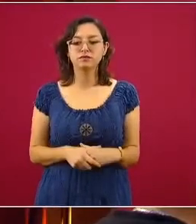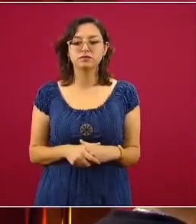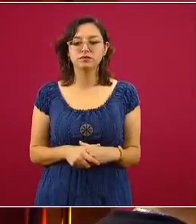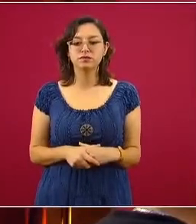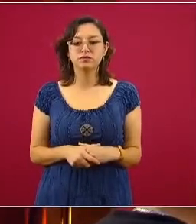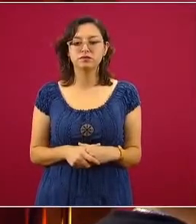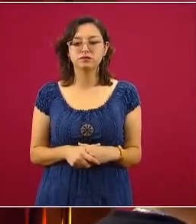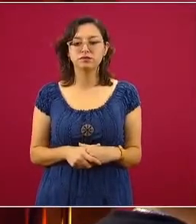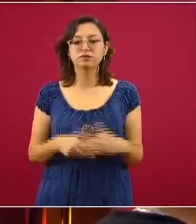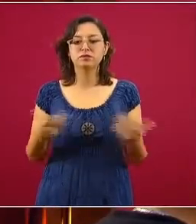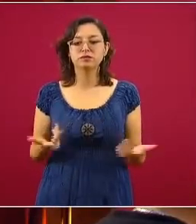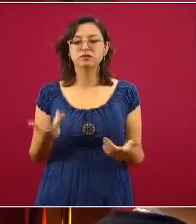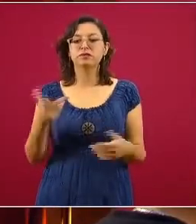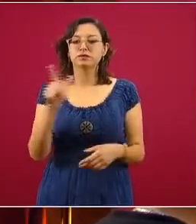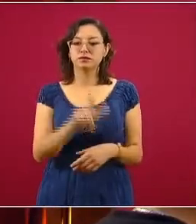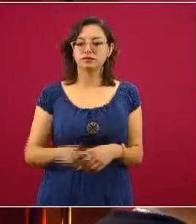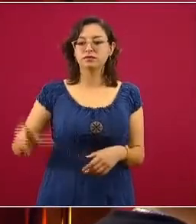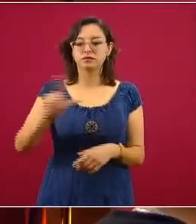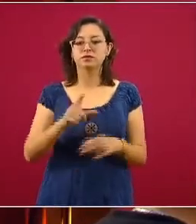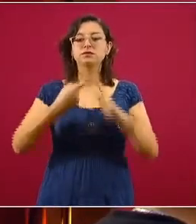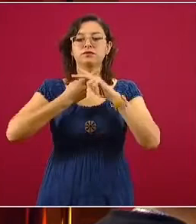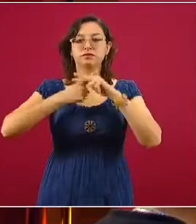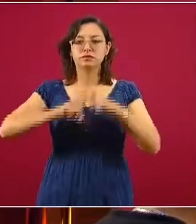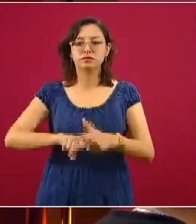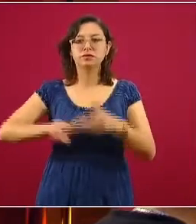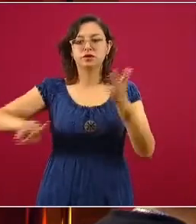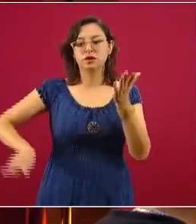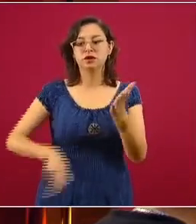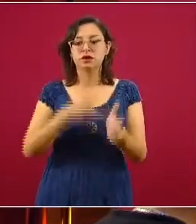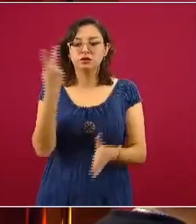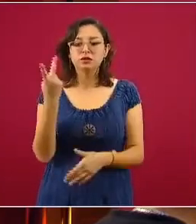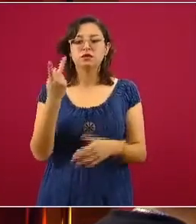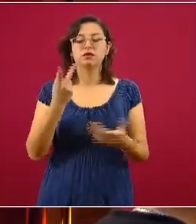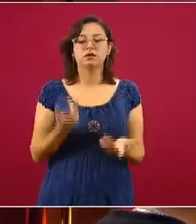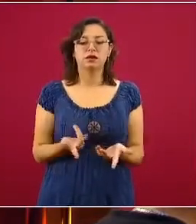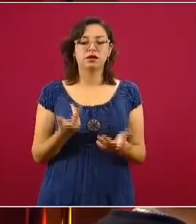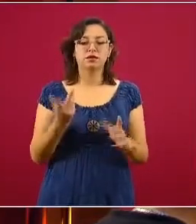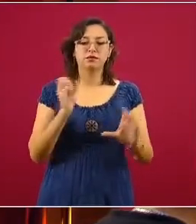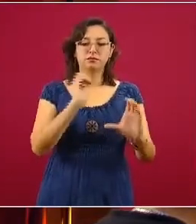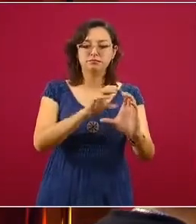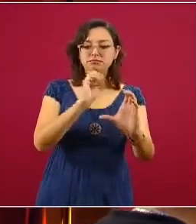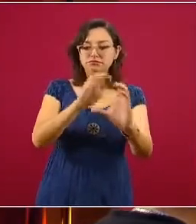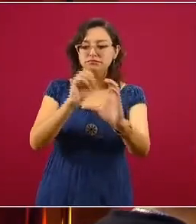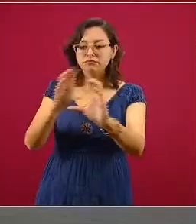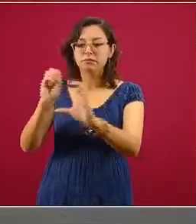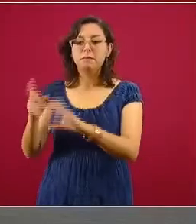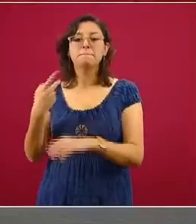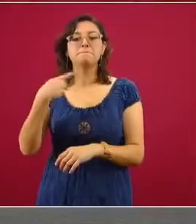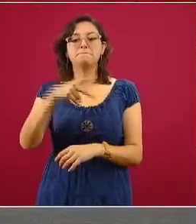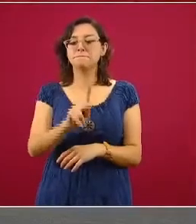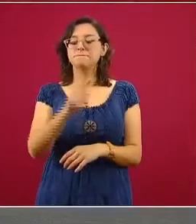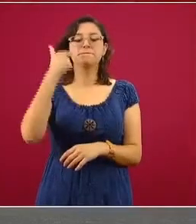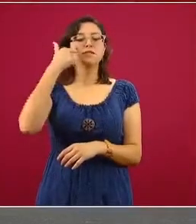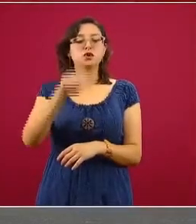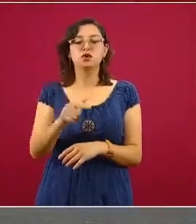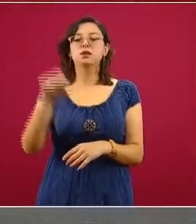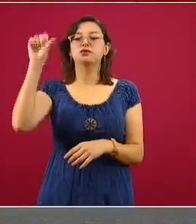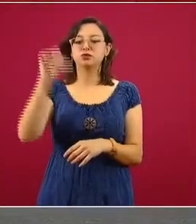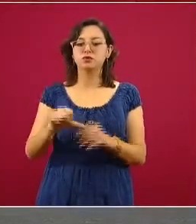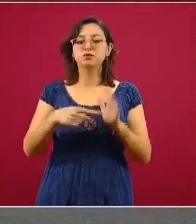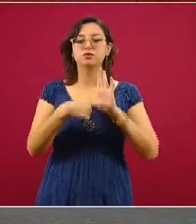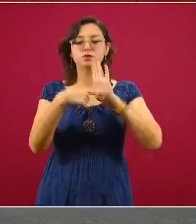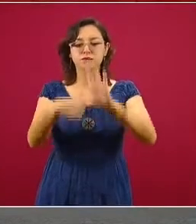del día lunes empezamos otra vez con las dispersiones, pero no quisimos dejar de estar hoy aquí para